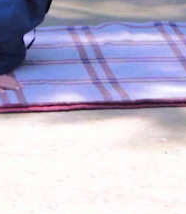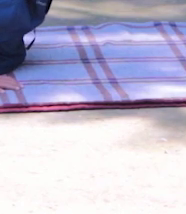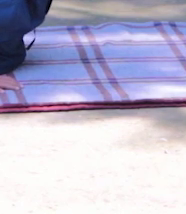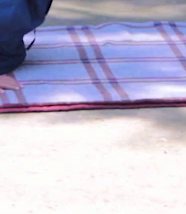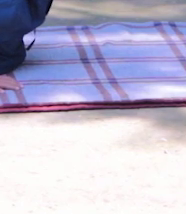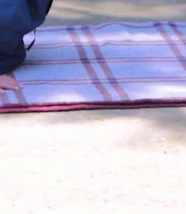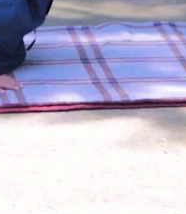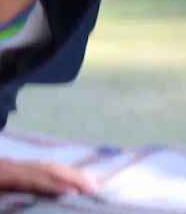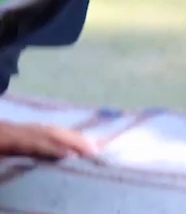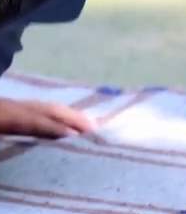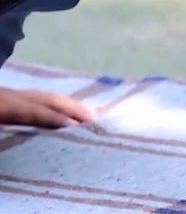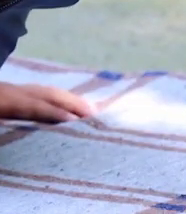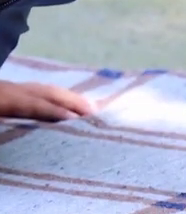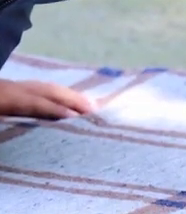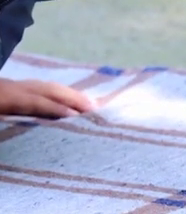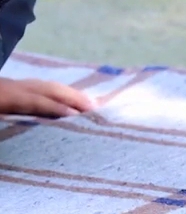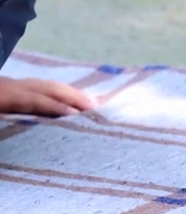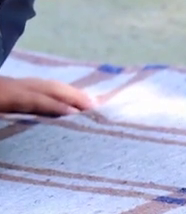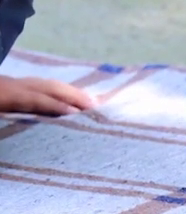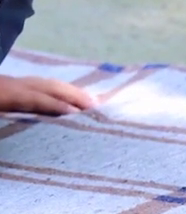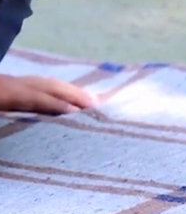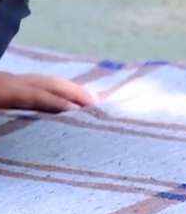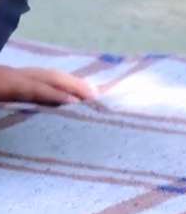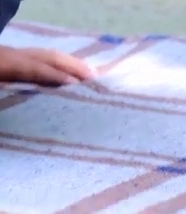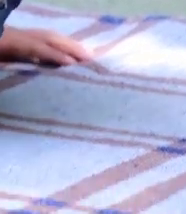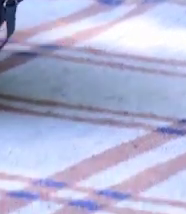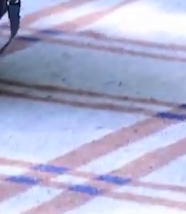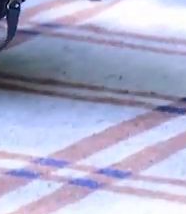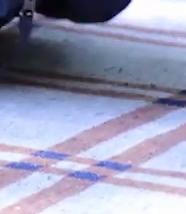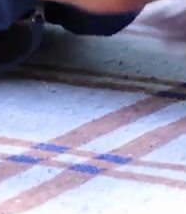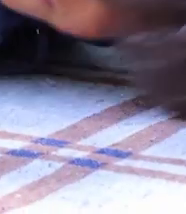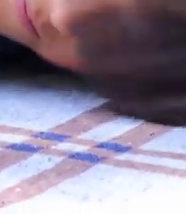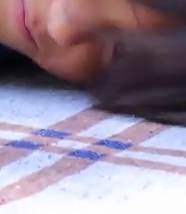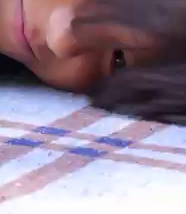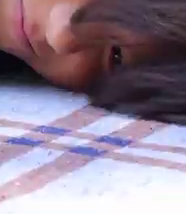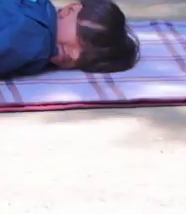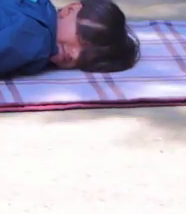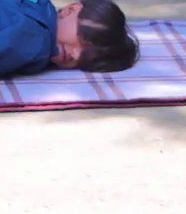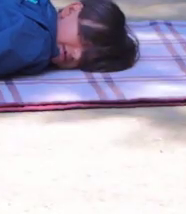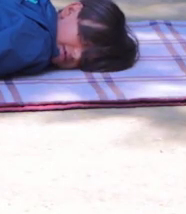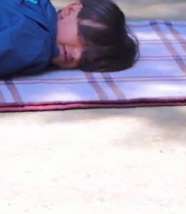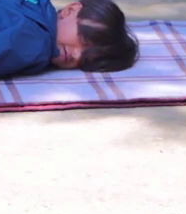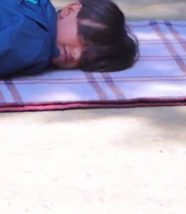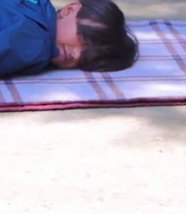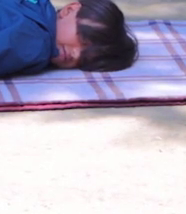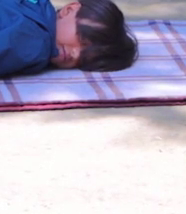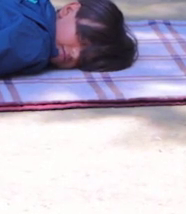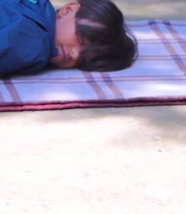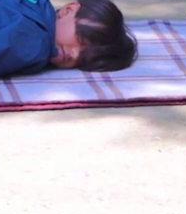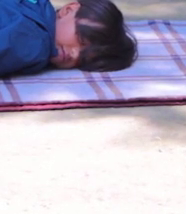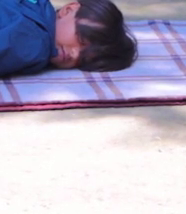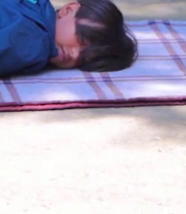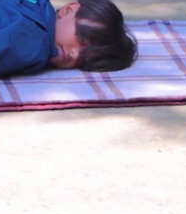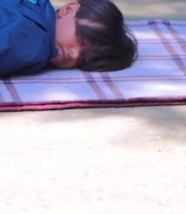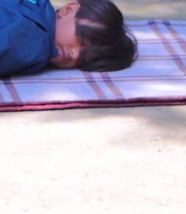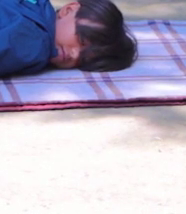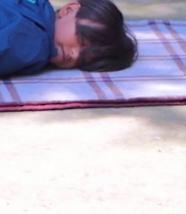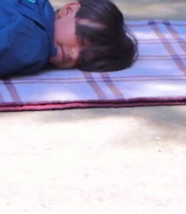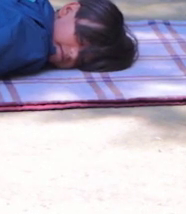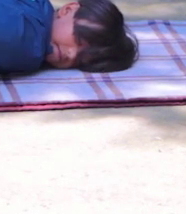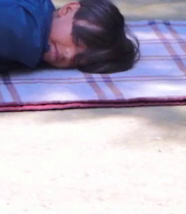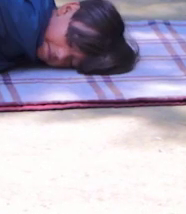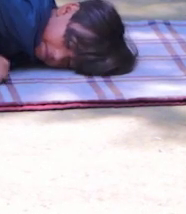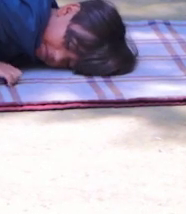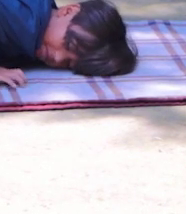Seguimos respirando. Nos acostamos totalmente para relajarnos. Respira. Nos preparamos